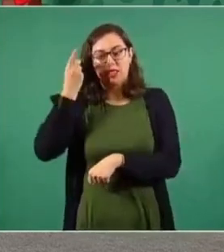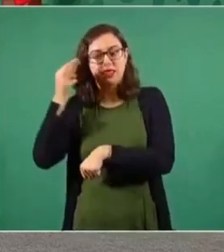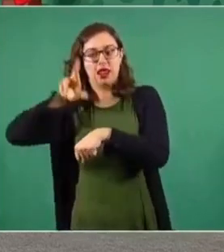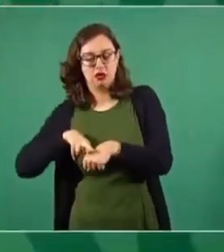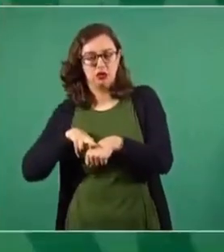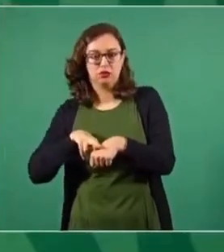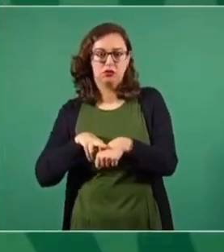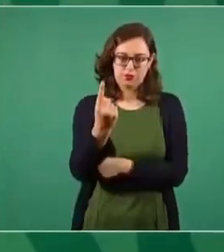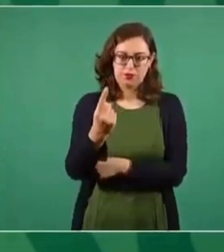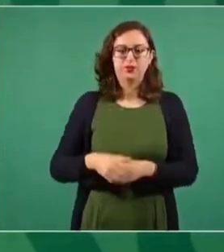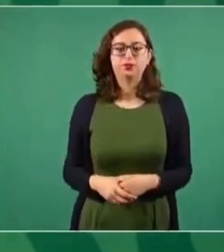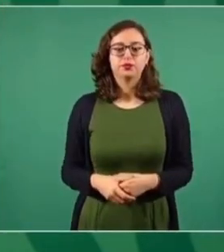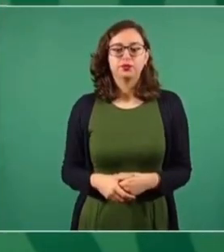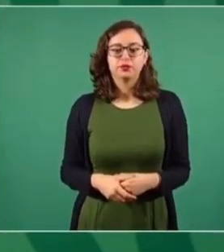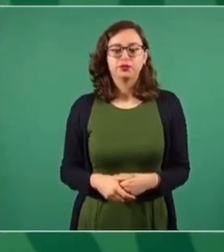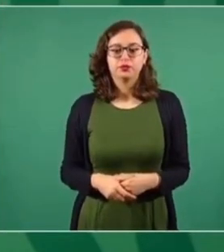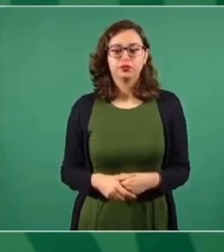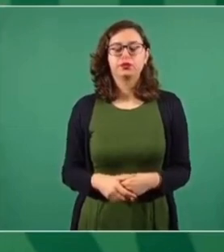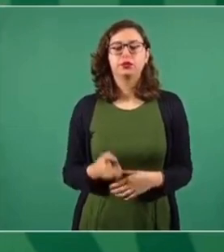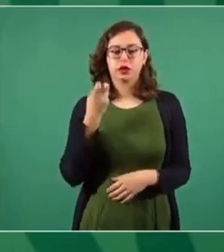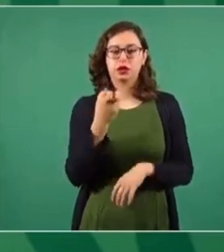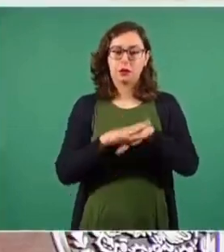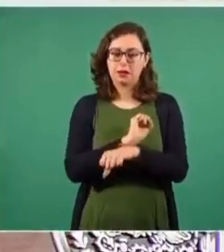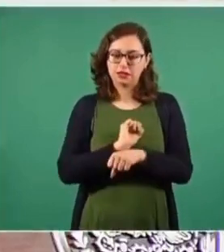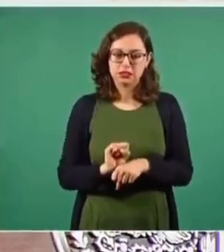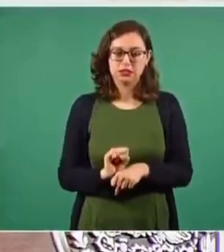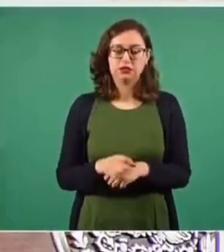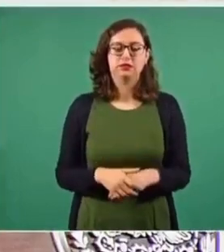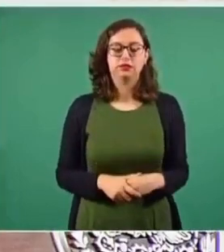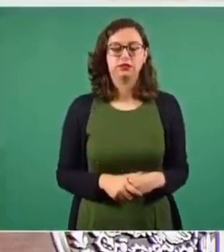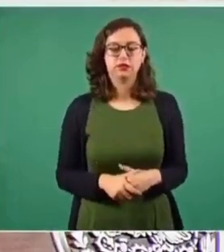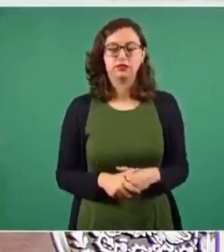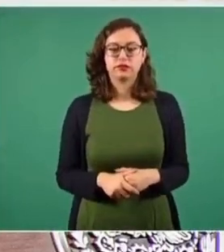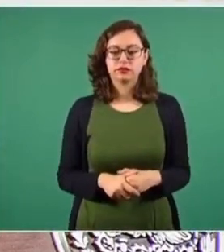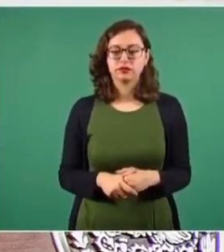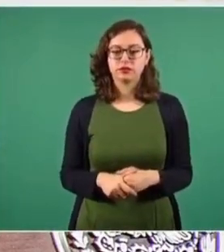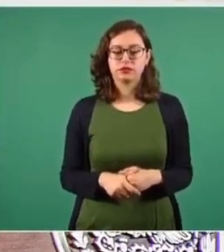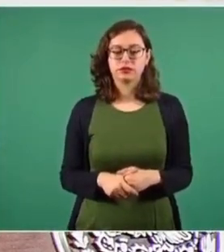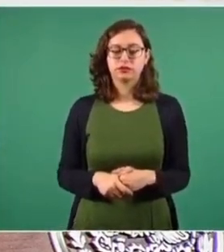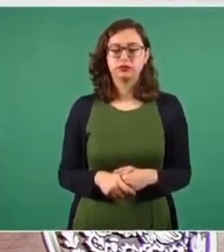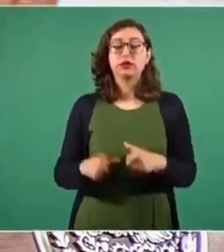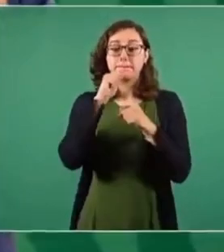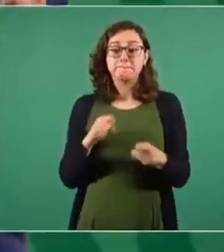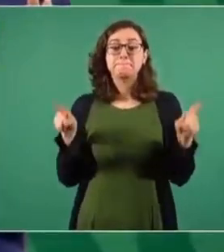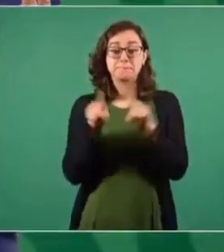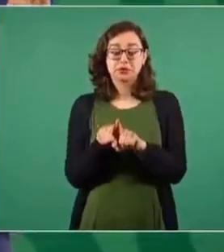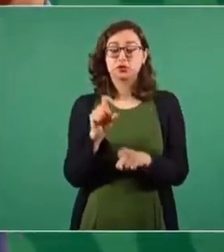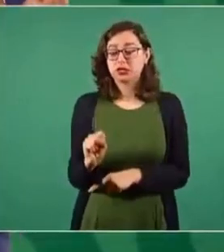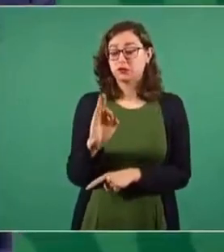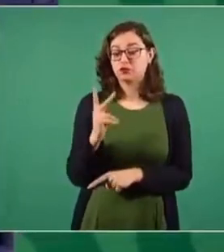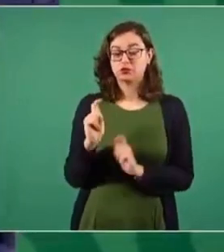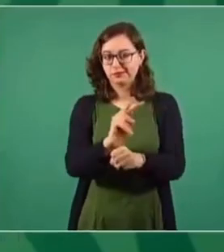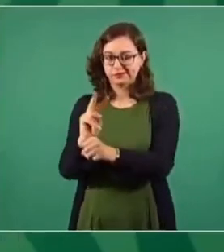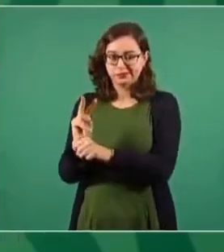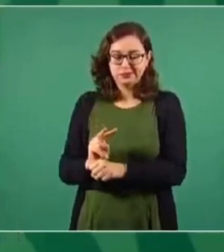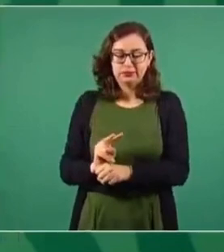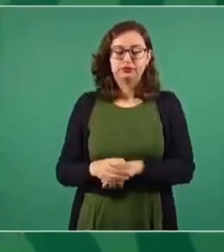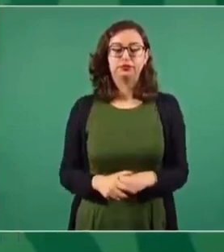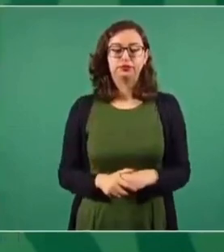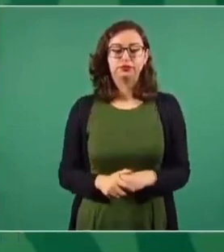va a ser uno. Esto se va a simplificar y va a haber un área de la función pública encargada de esto.